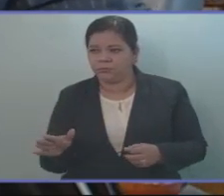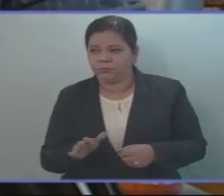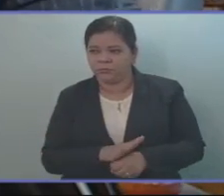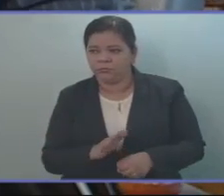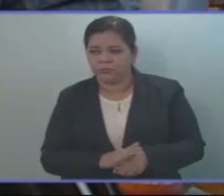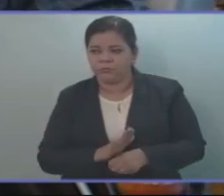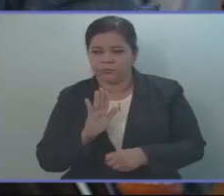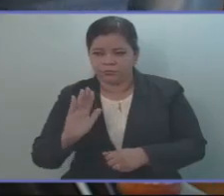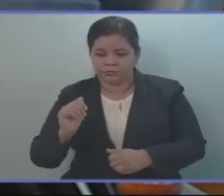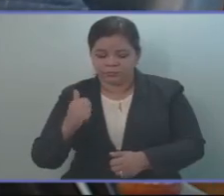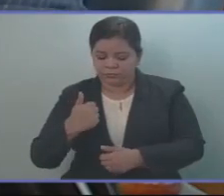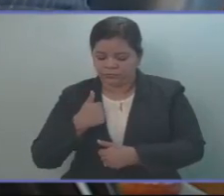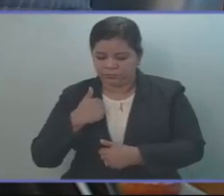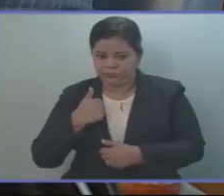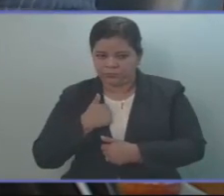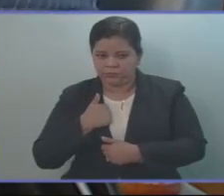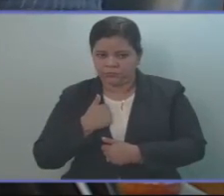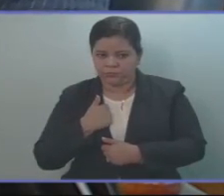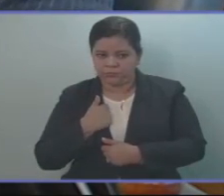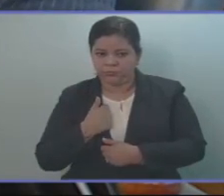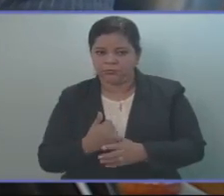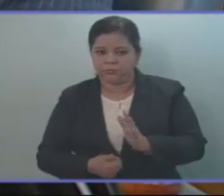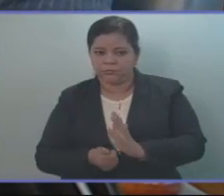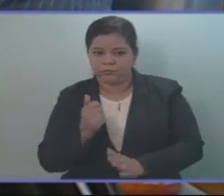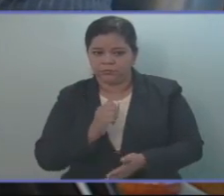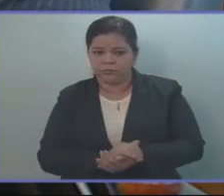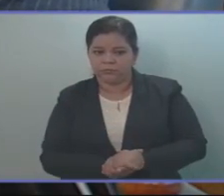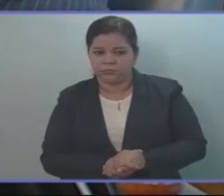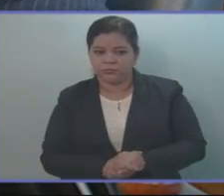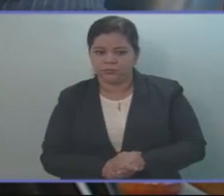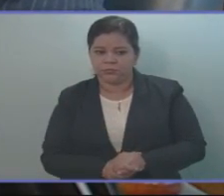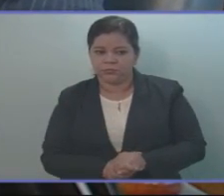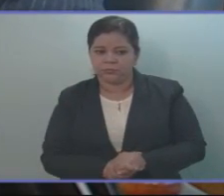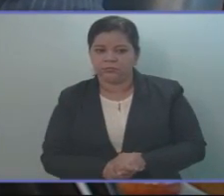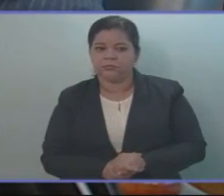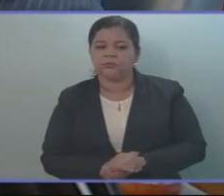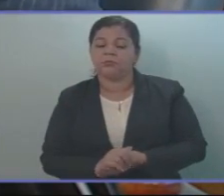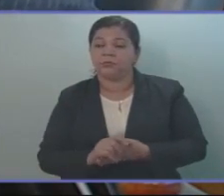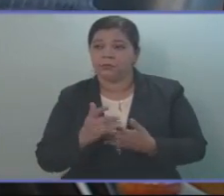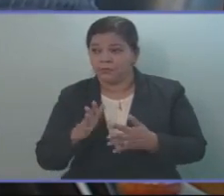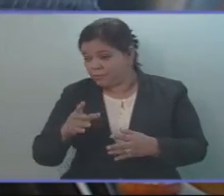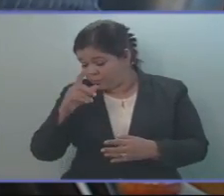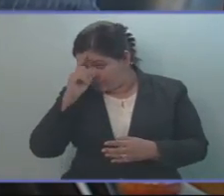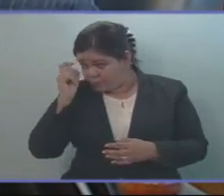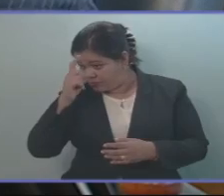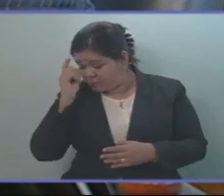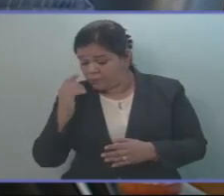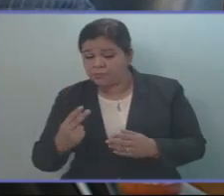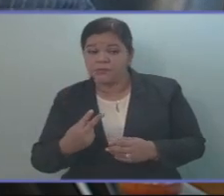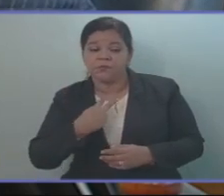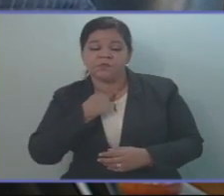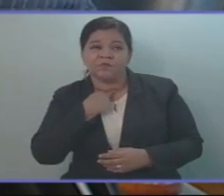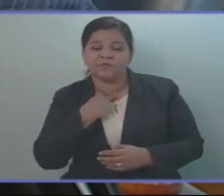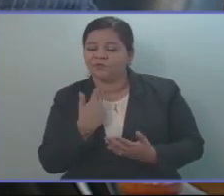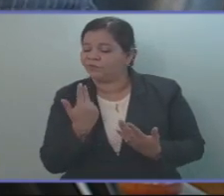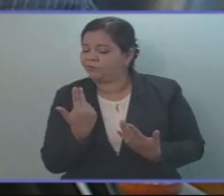administrativamente, la ONU quedaba como limitada para poder